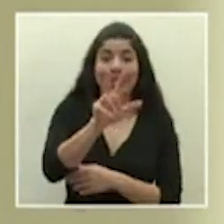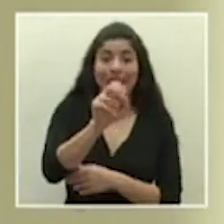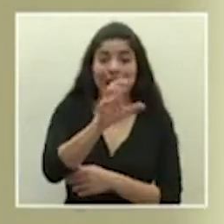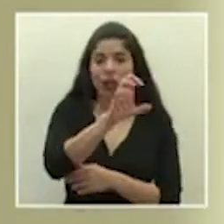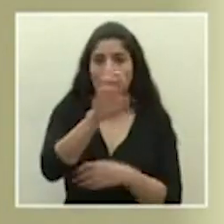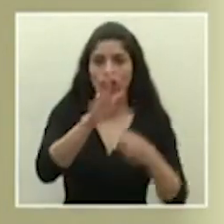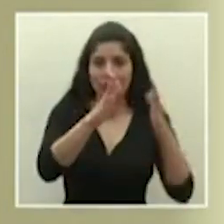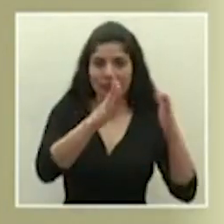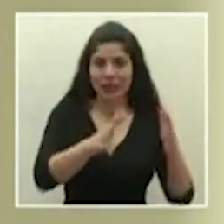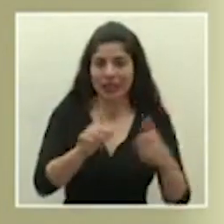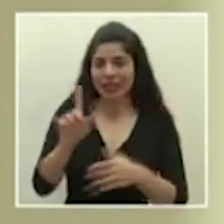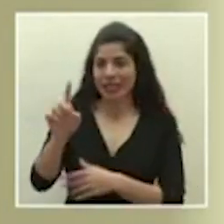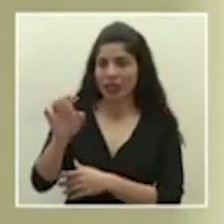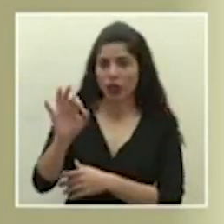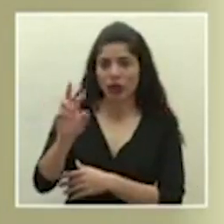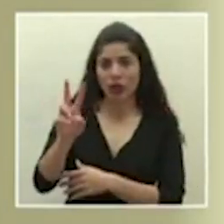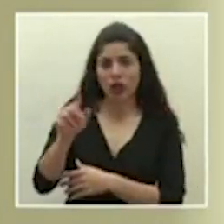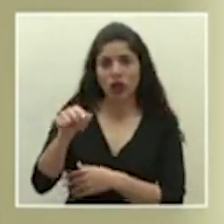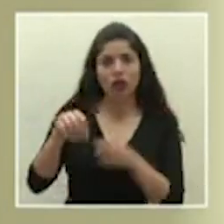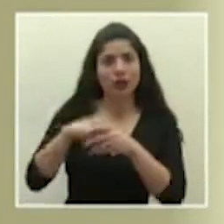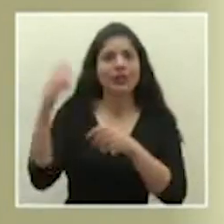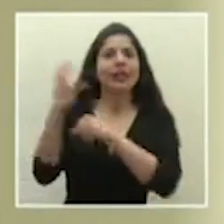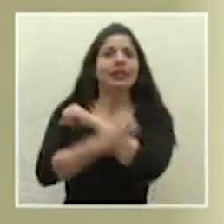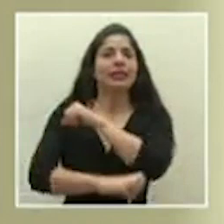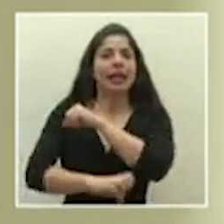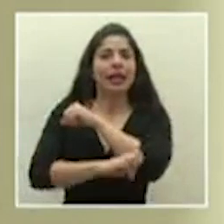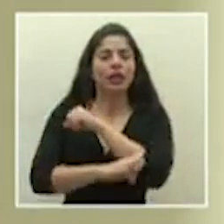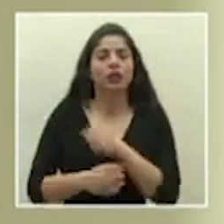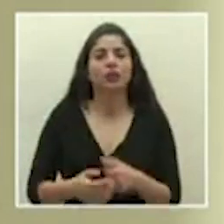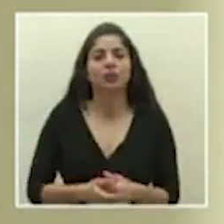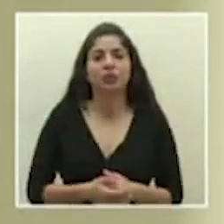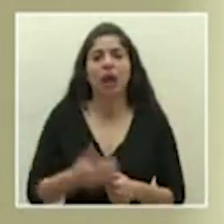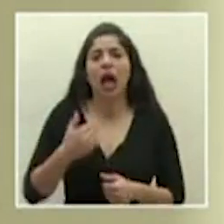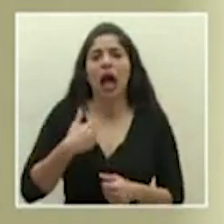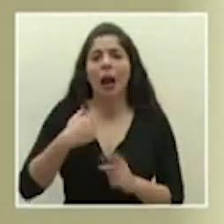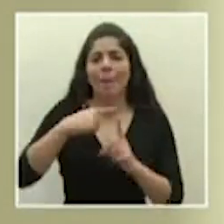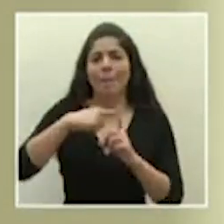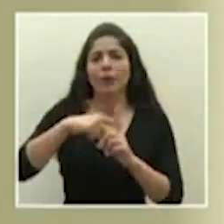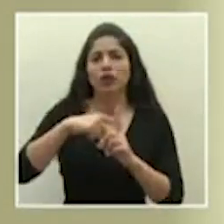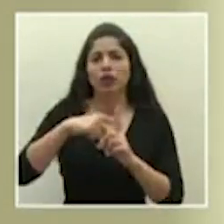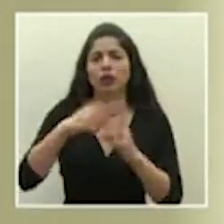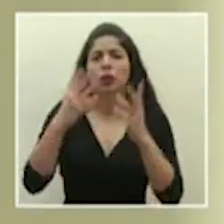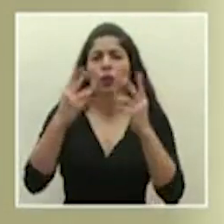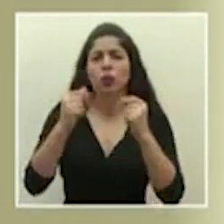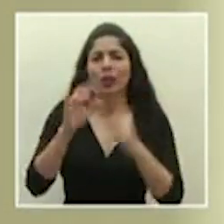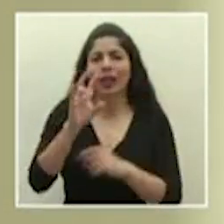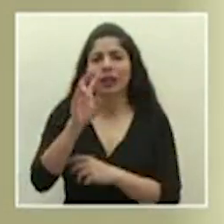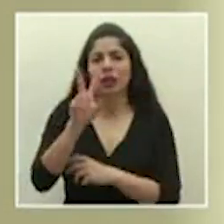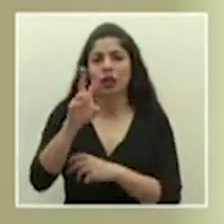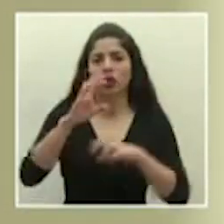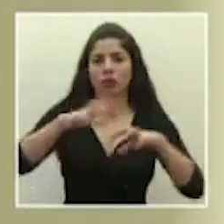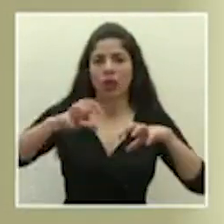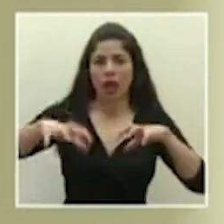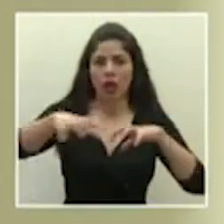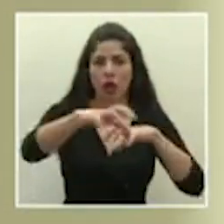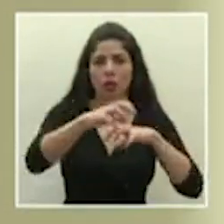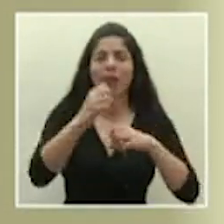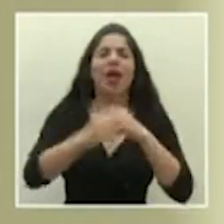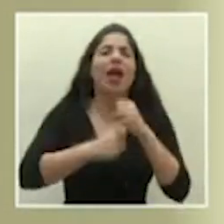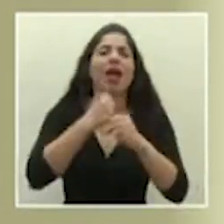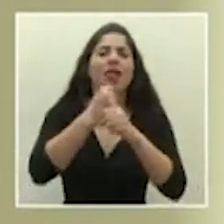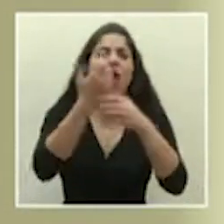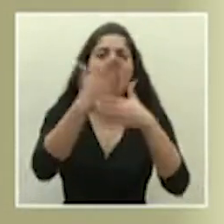costarricenses y 192 son extranjeros. Tenemos casos positivos en 72 cantones por edad,